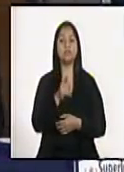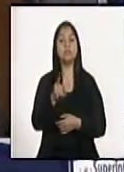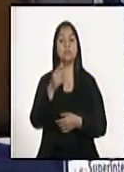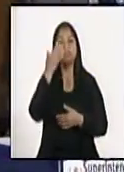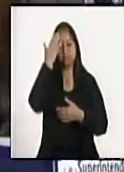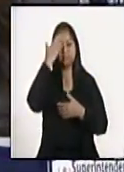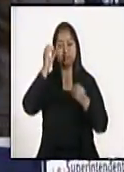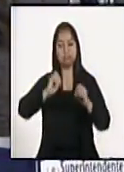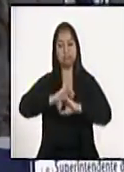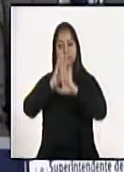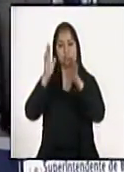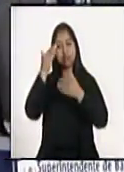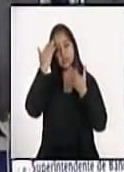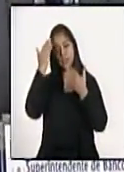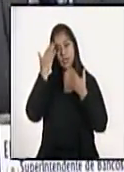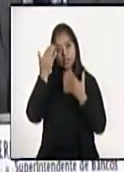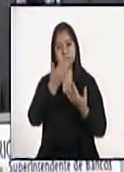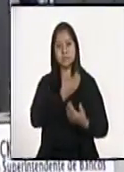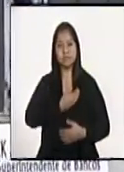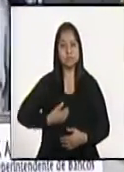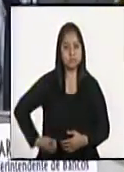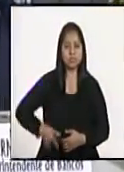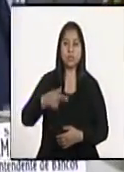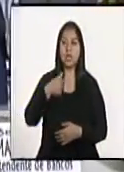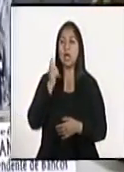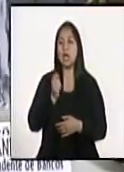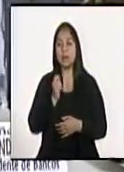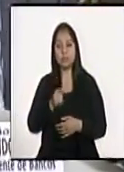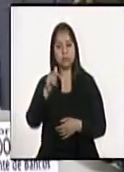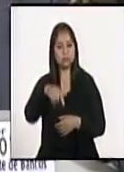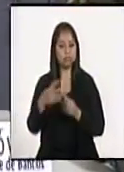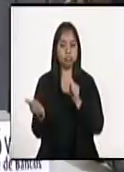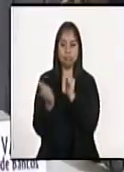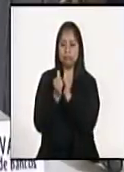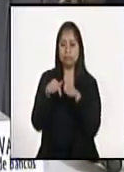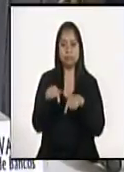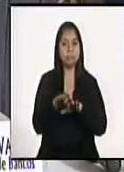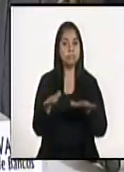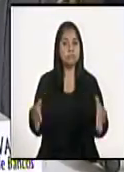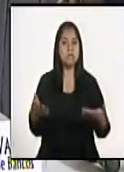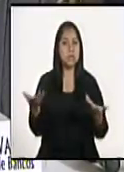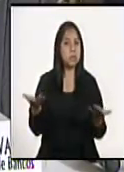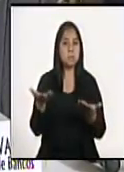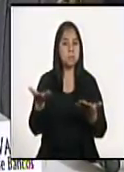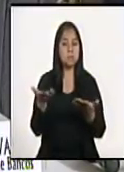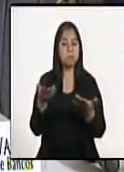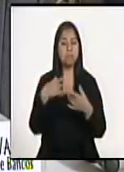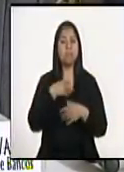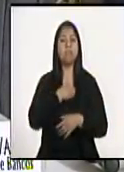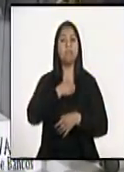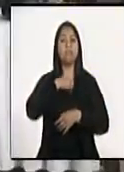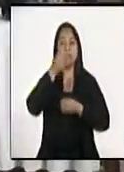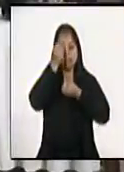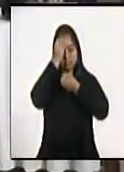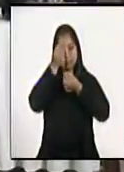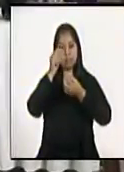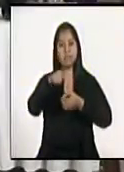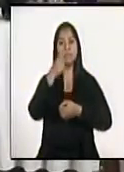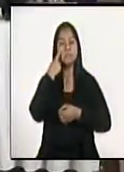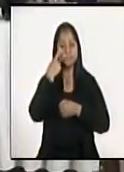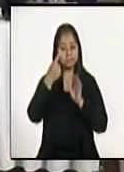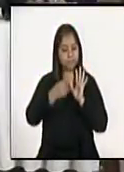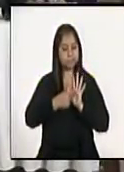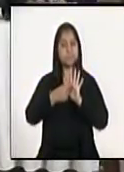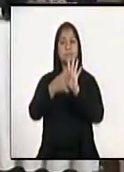días a todos, gracias señor presidente, colegas acá que me acompañan en la mesa. La idea ahorita por parte del ministerio de finanzas es hacerles ver